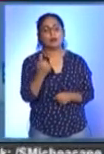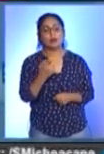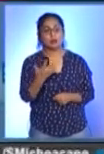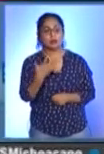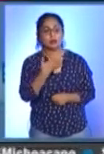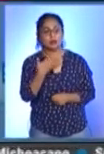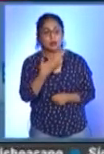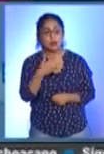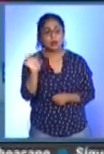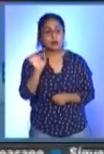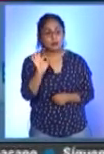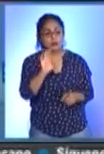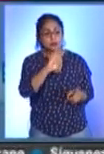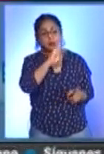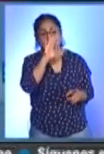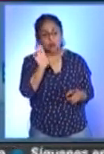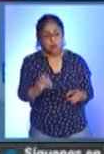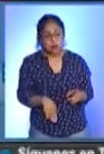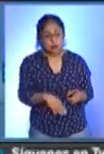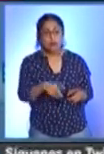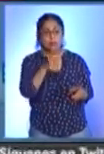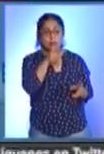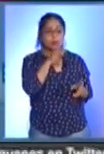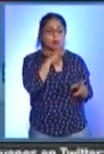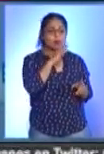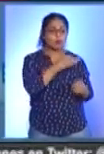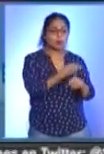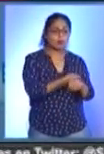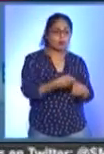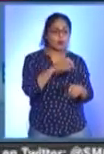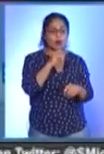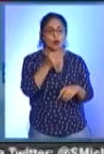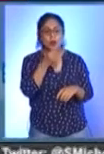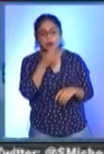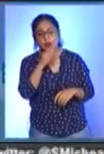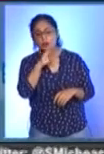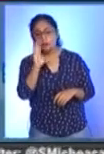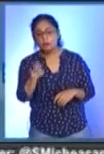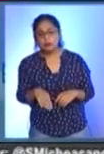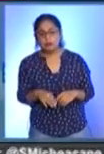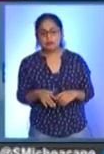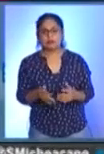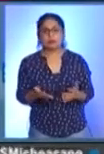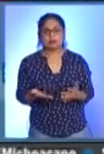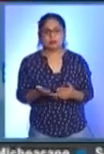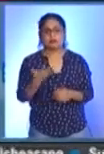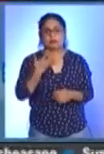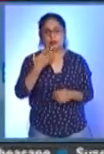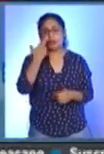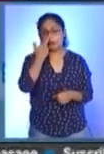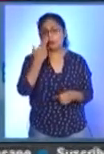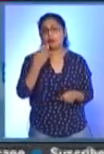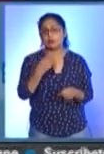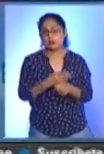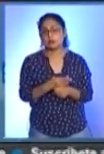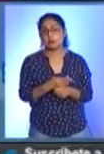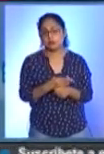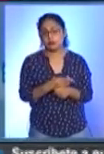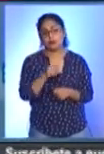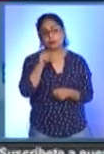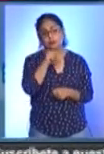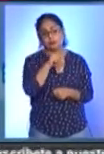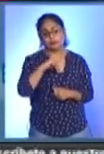defunción de algún padre de familia o de algún niño, será responsabilidad absoluta del